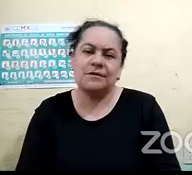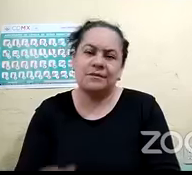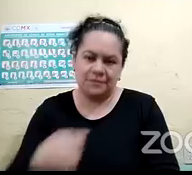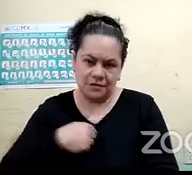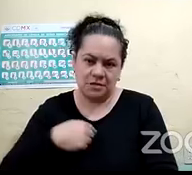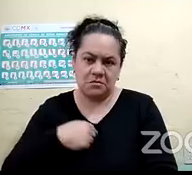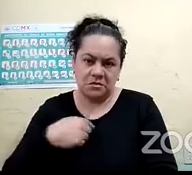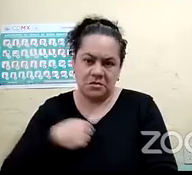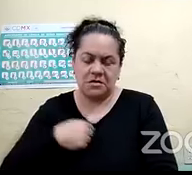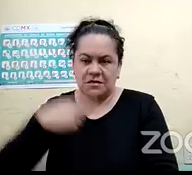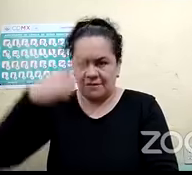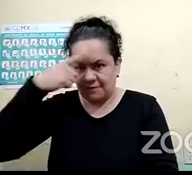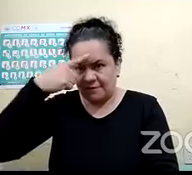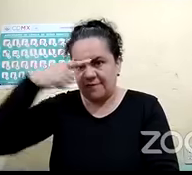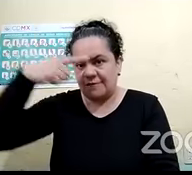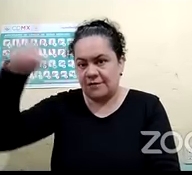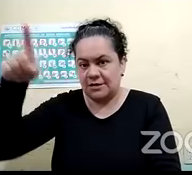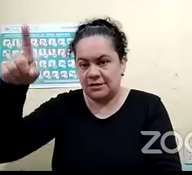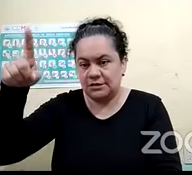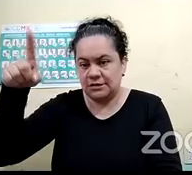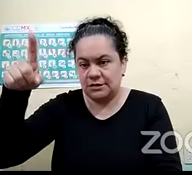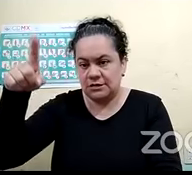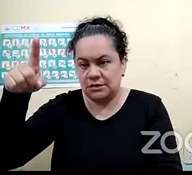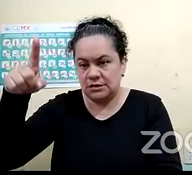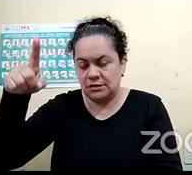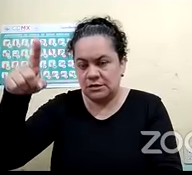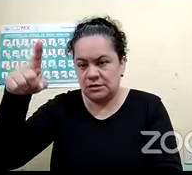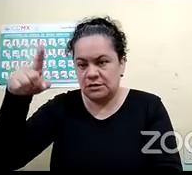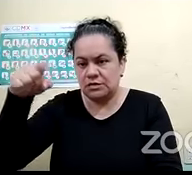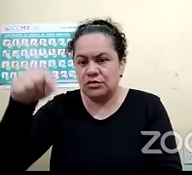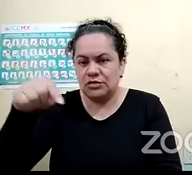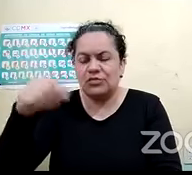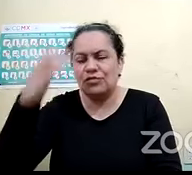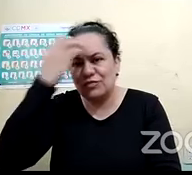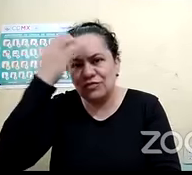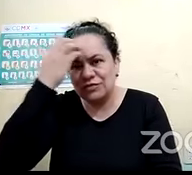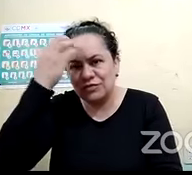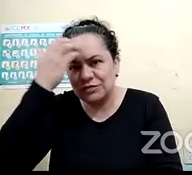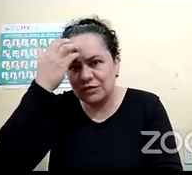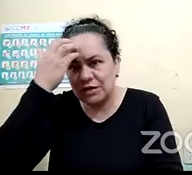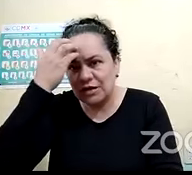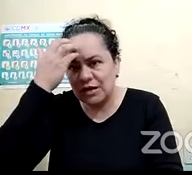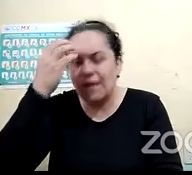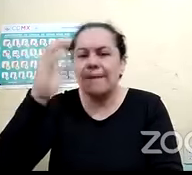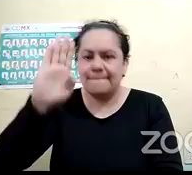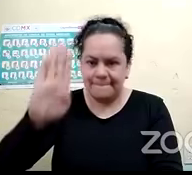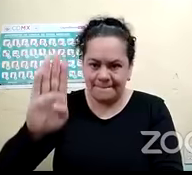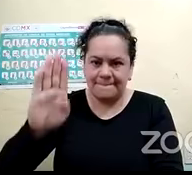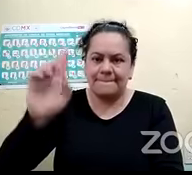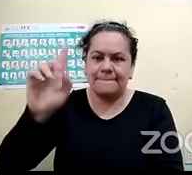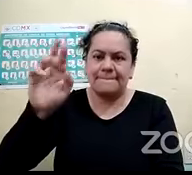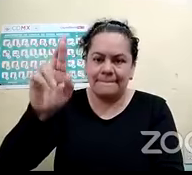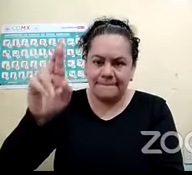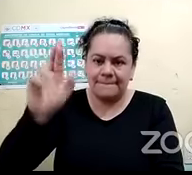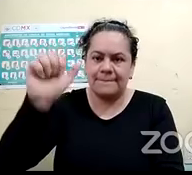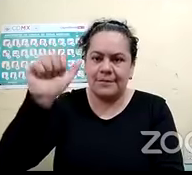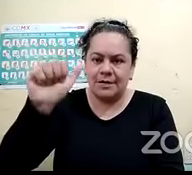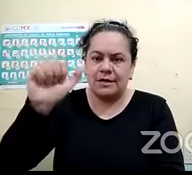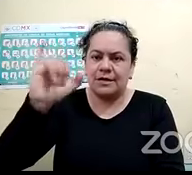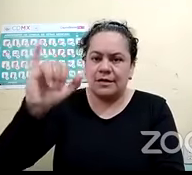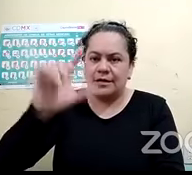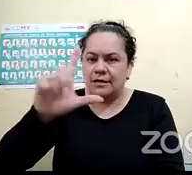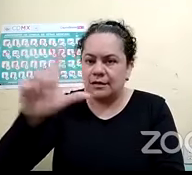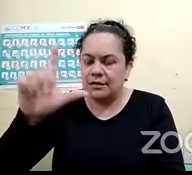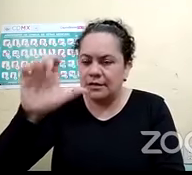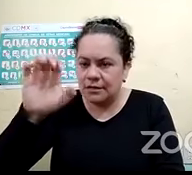tomar un método que yo ya conociera y era el sistema braille. Entonces, es por eso que